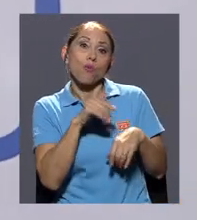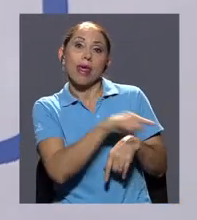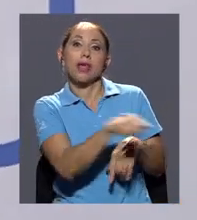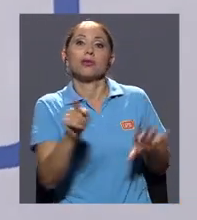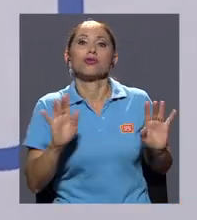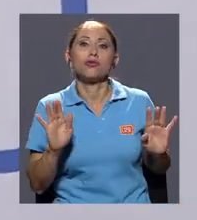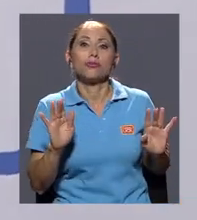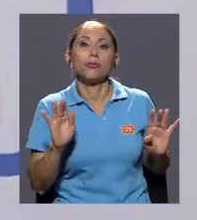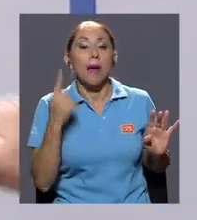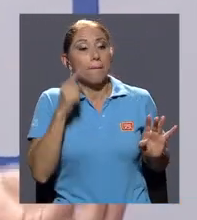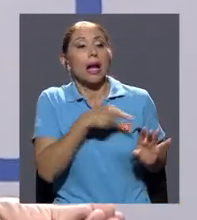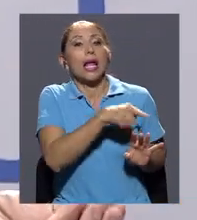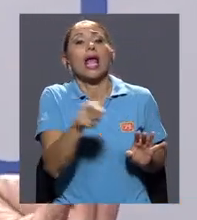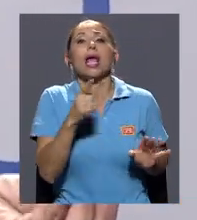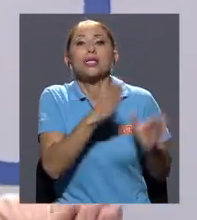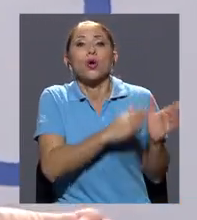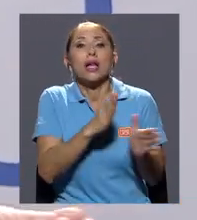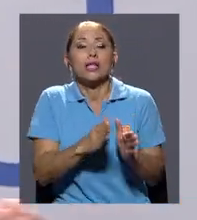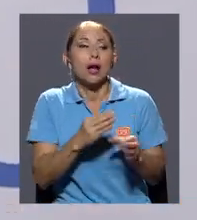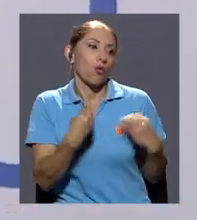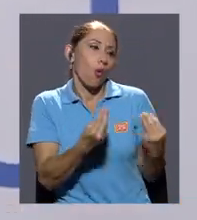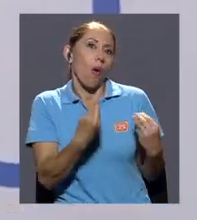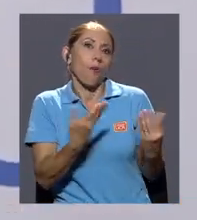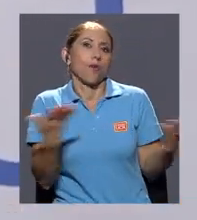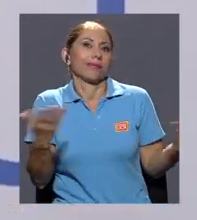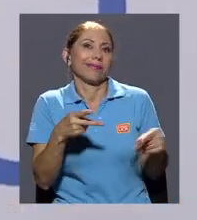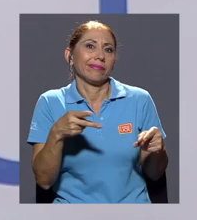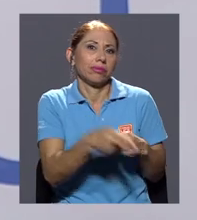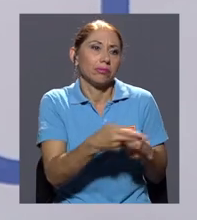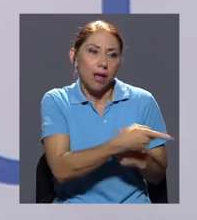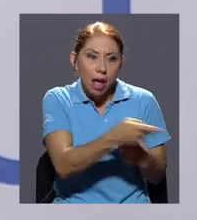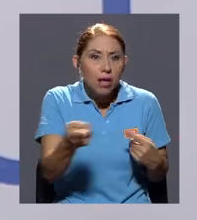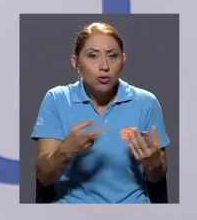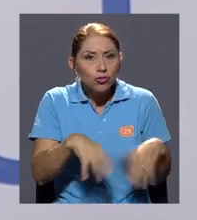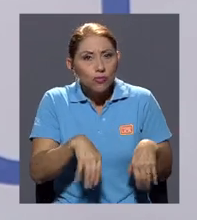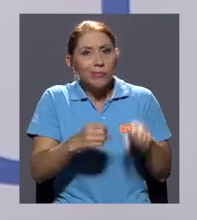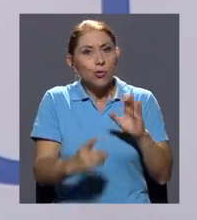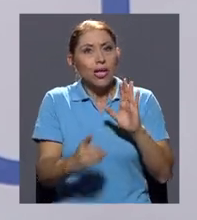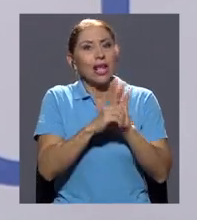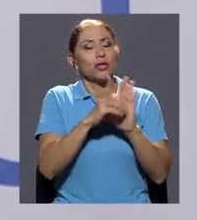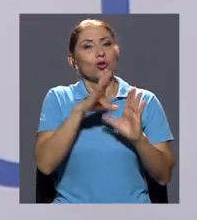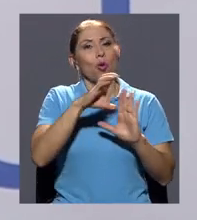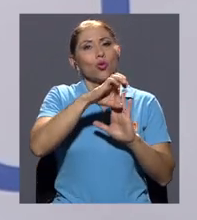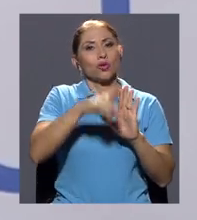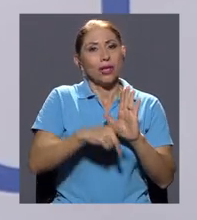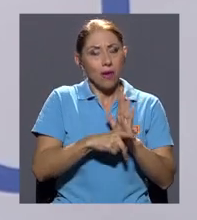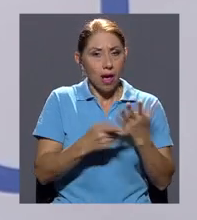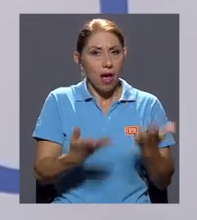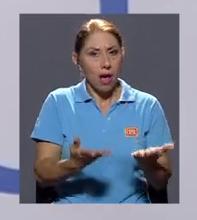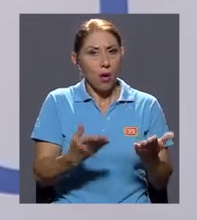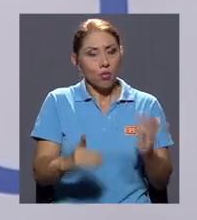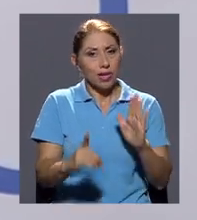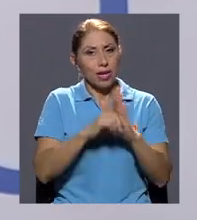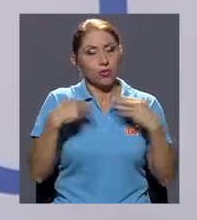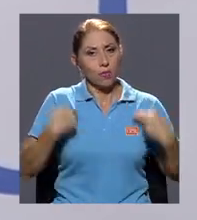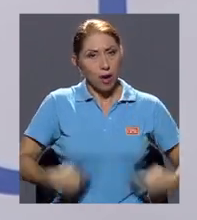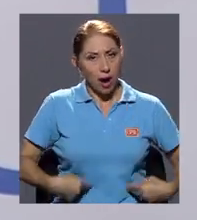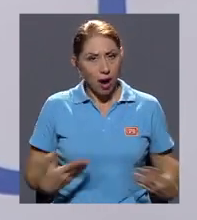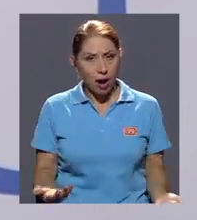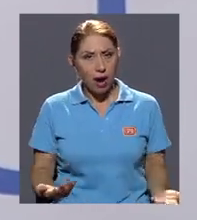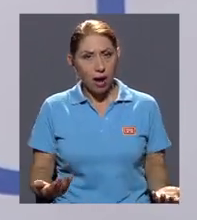organizándose, cómo pretendían que no los despidieran a la hora de ejercer un derecho constitucional, un derecho humano fundamental. Eso es lo que tenemos. Entonces, claro,